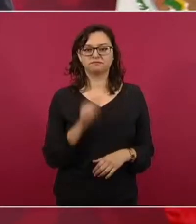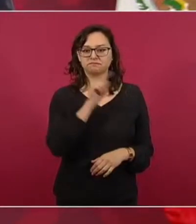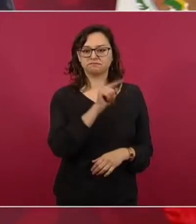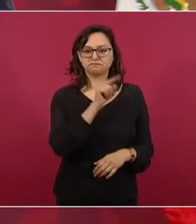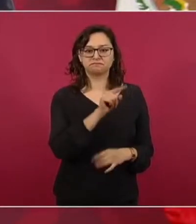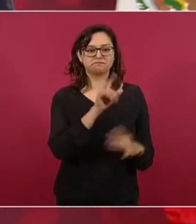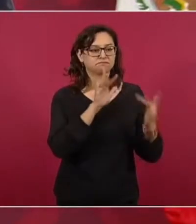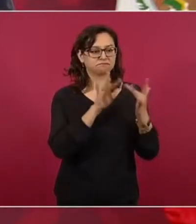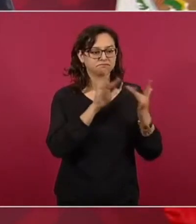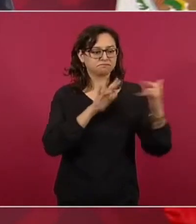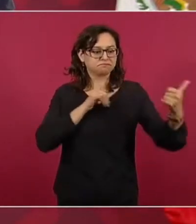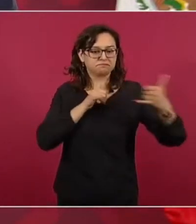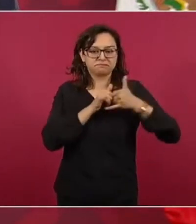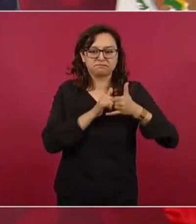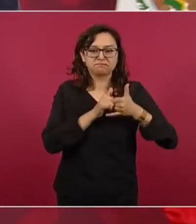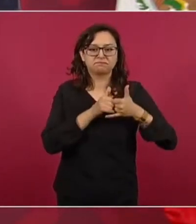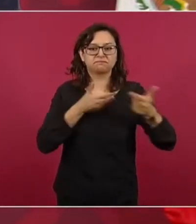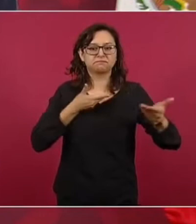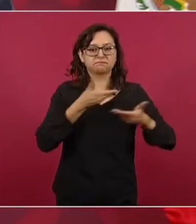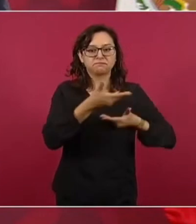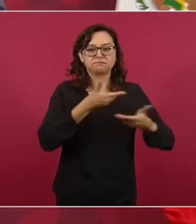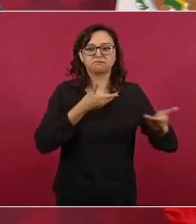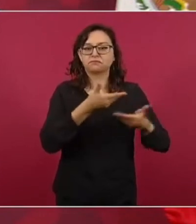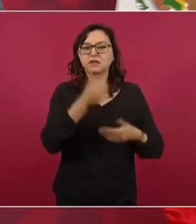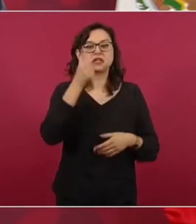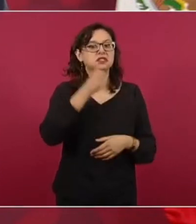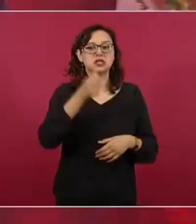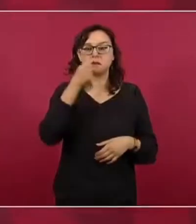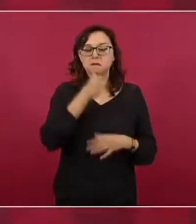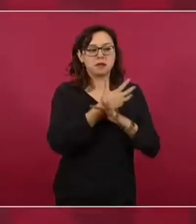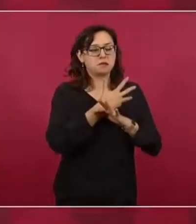comunicamos habla del pie de igualdad.